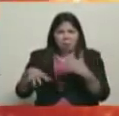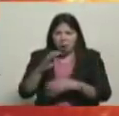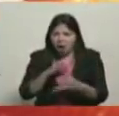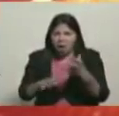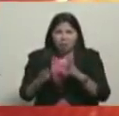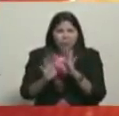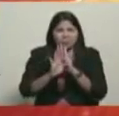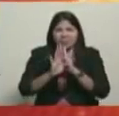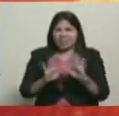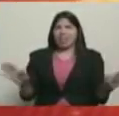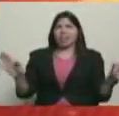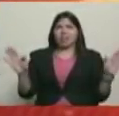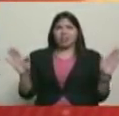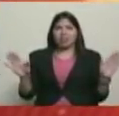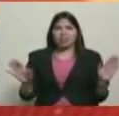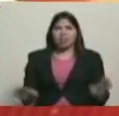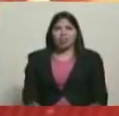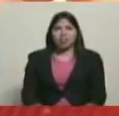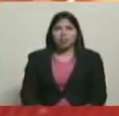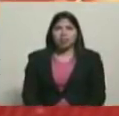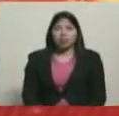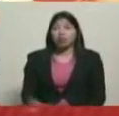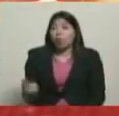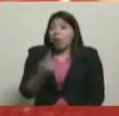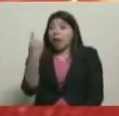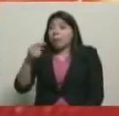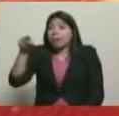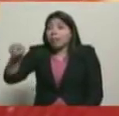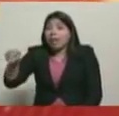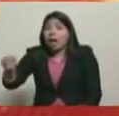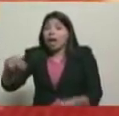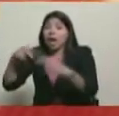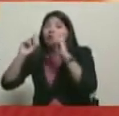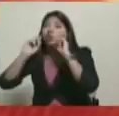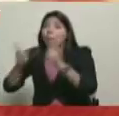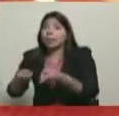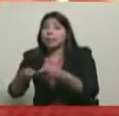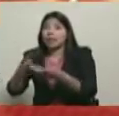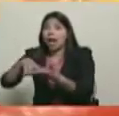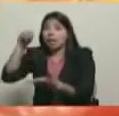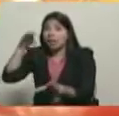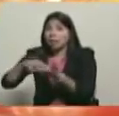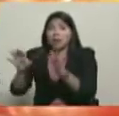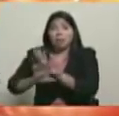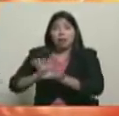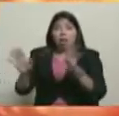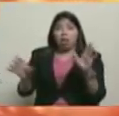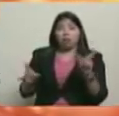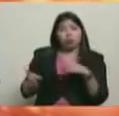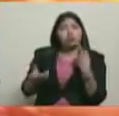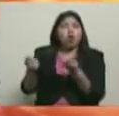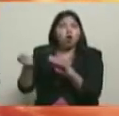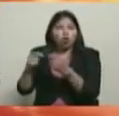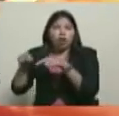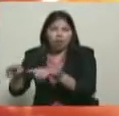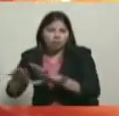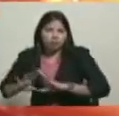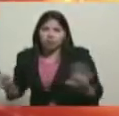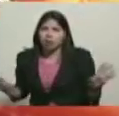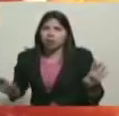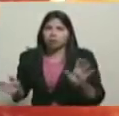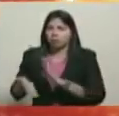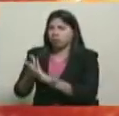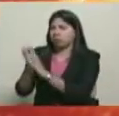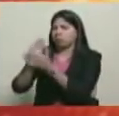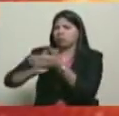toda Venezuela. Excepto el Distributo de Altamira, como en cualquier guarimba. Pero nosotros los vamos a vencer. Y van a ser tratados. Y